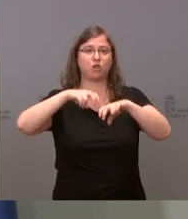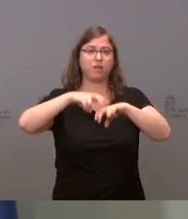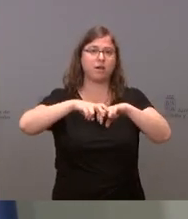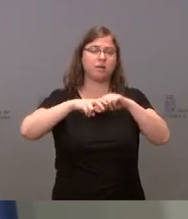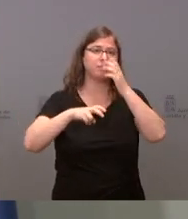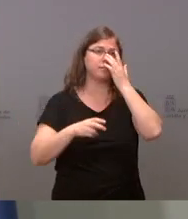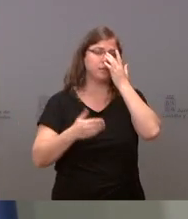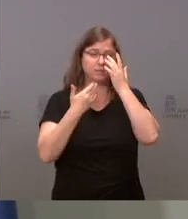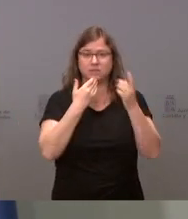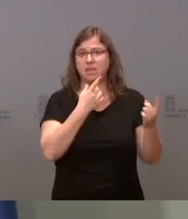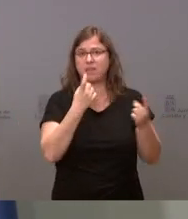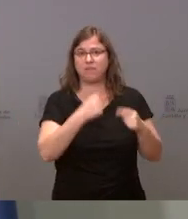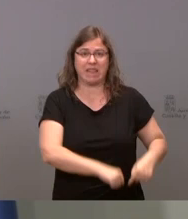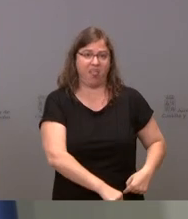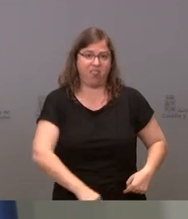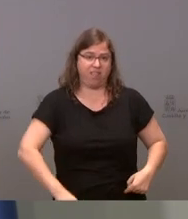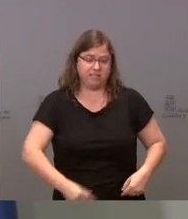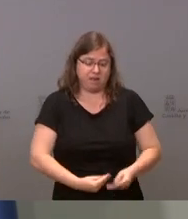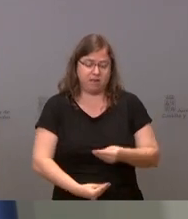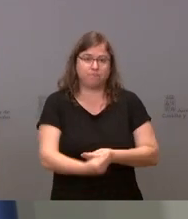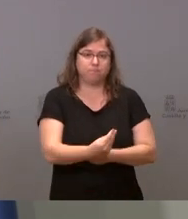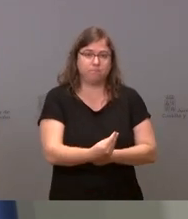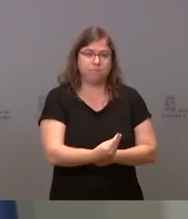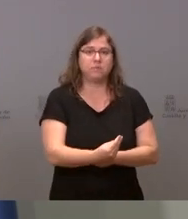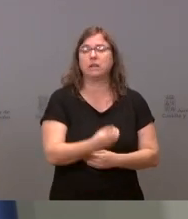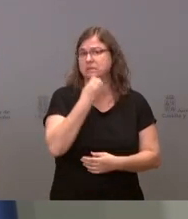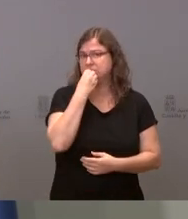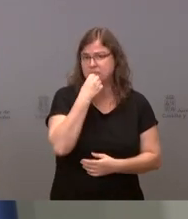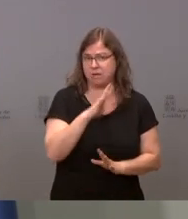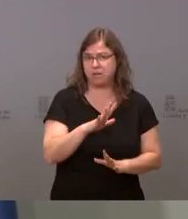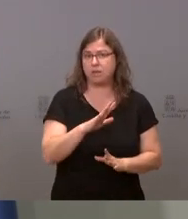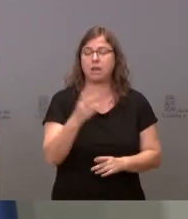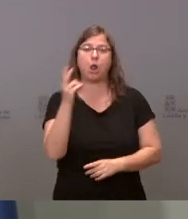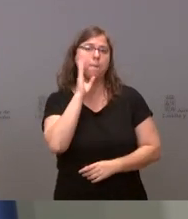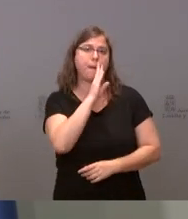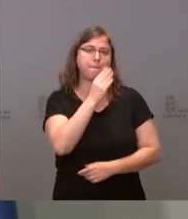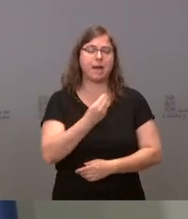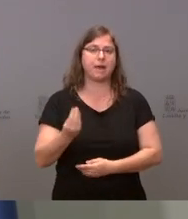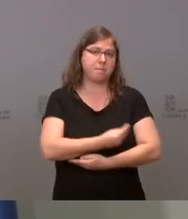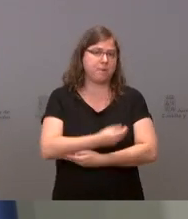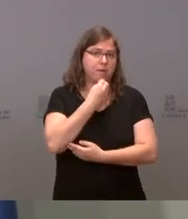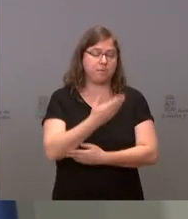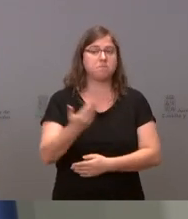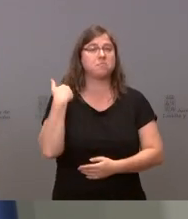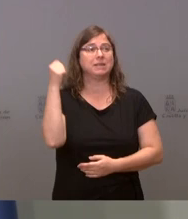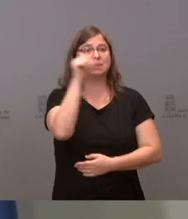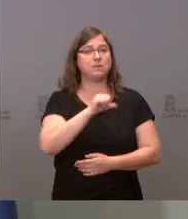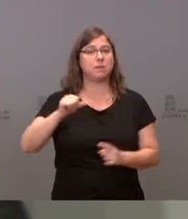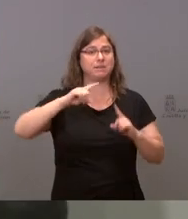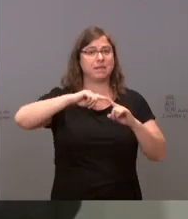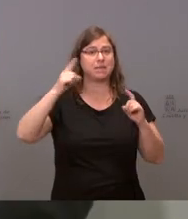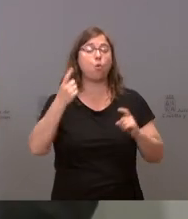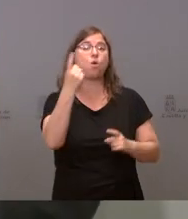siendo preciso realizar una cesárea. Actualmente están bien tanto la madre como el niño. Y en Segovia, la semana pasada, hubo una